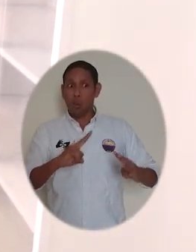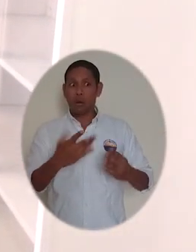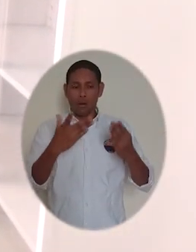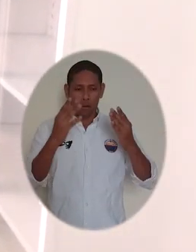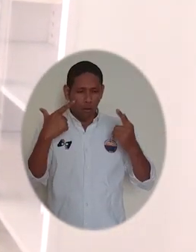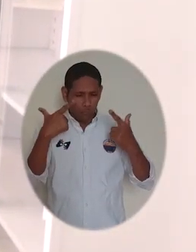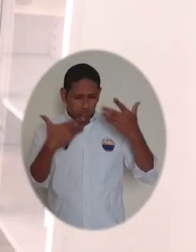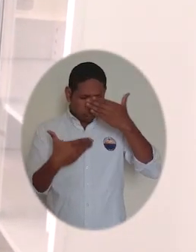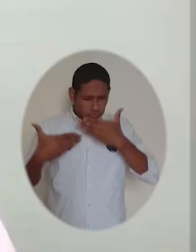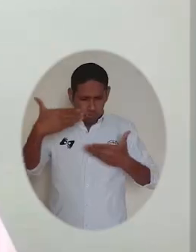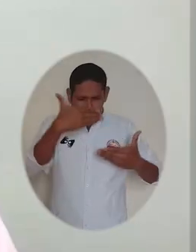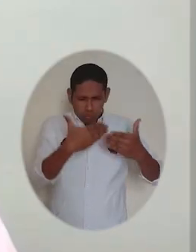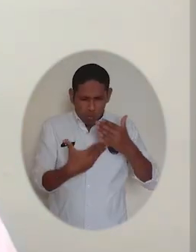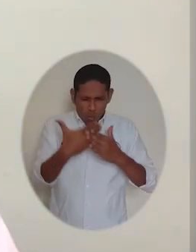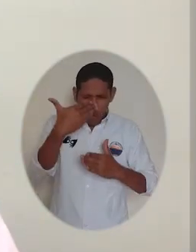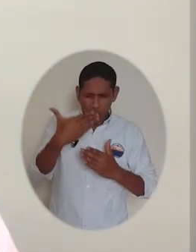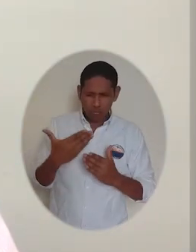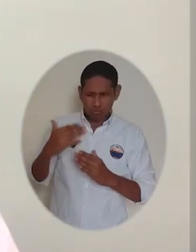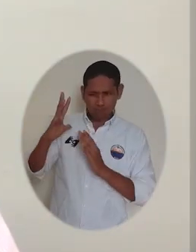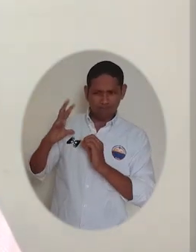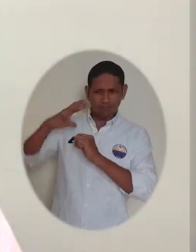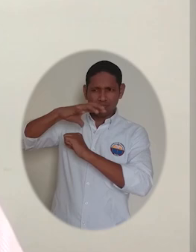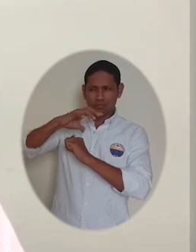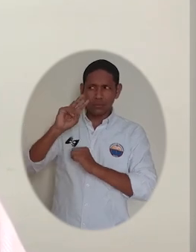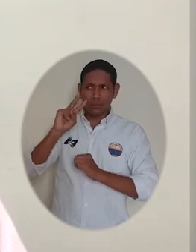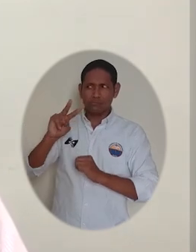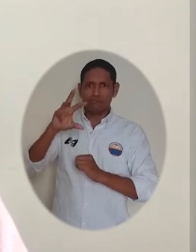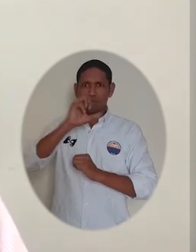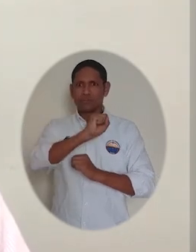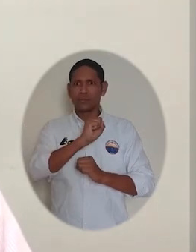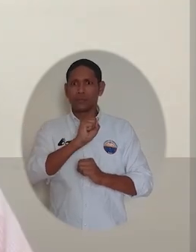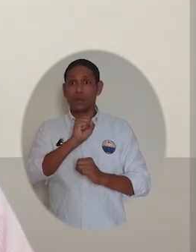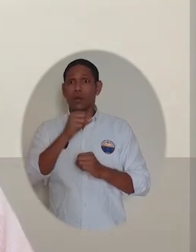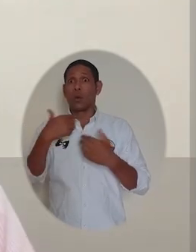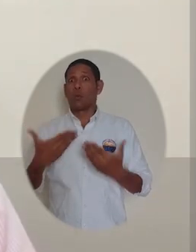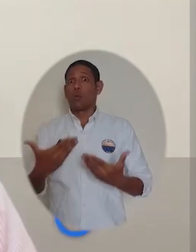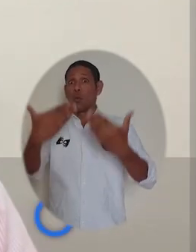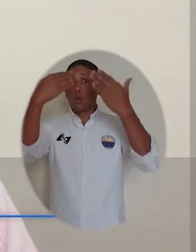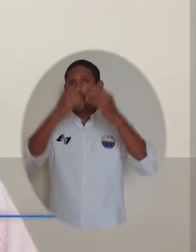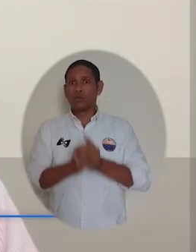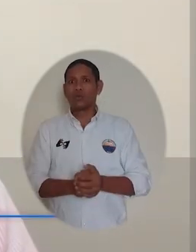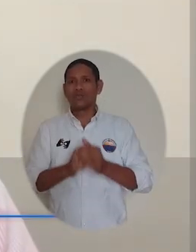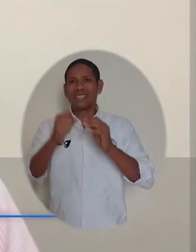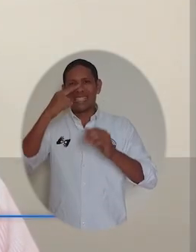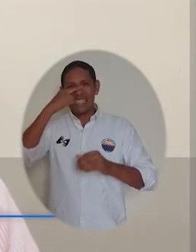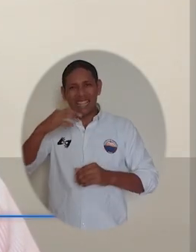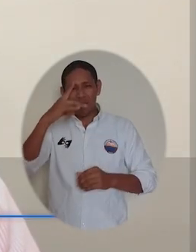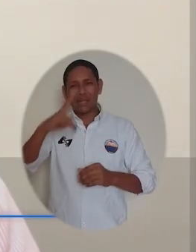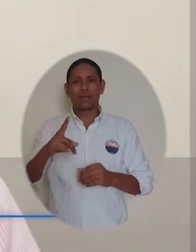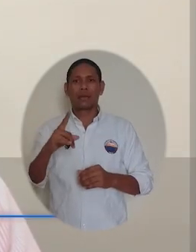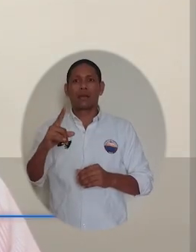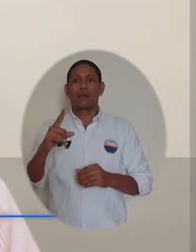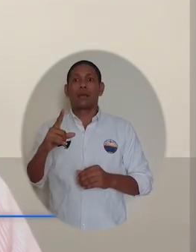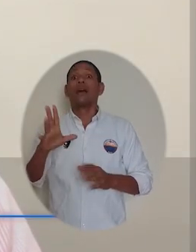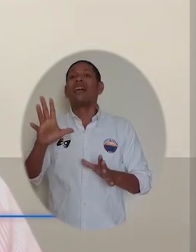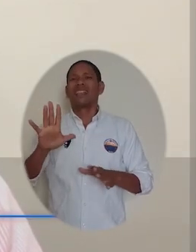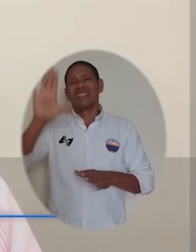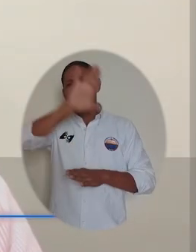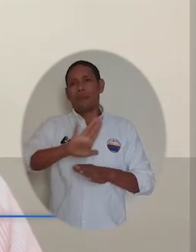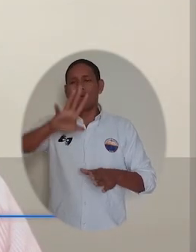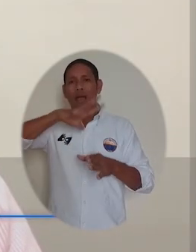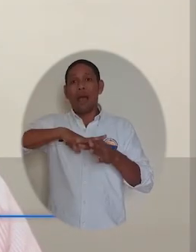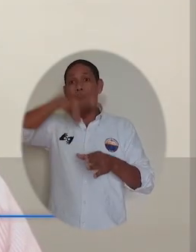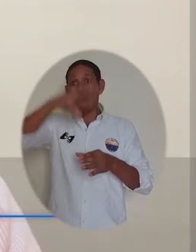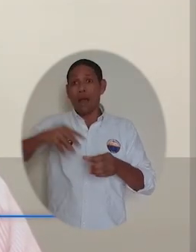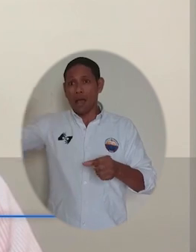diagnóstico del nuevo virus. Excelente noticia para Santa Marta y el Magdalena. Esto nos va a permitir actuar mucho más